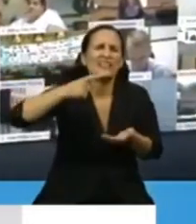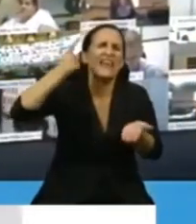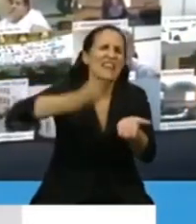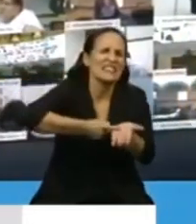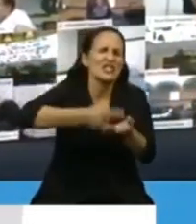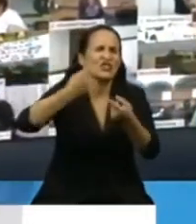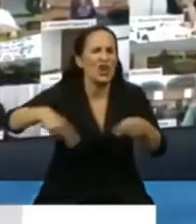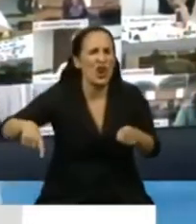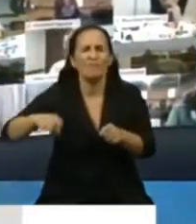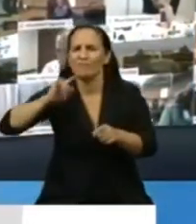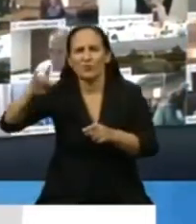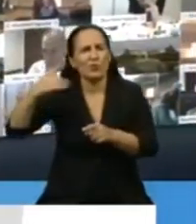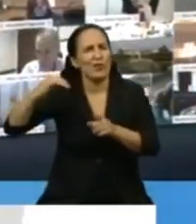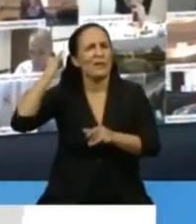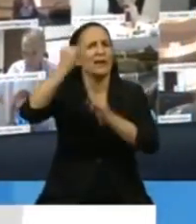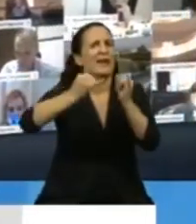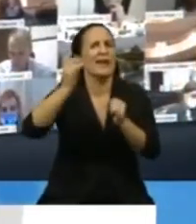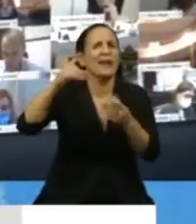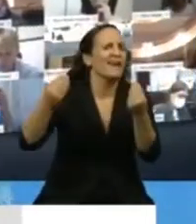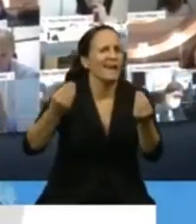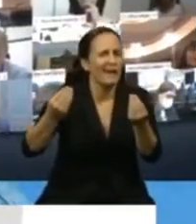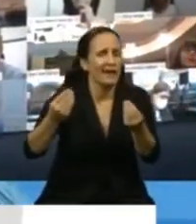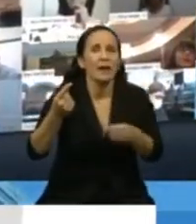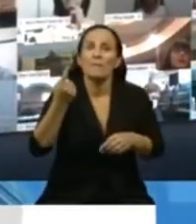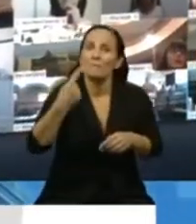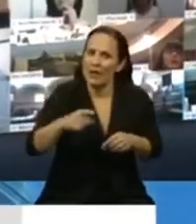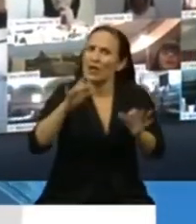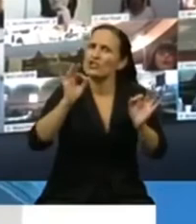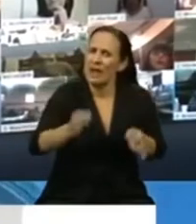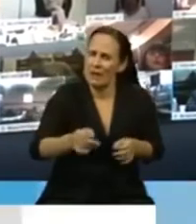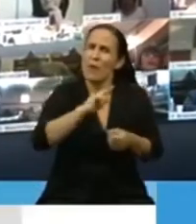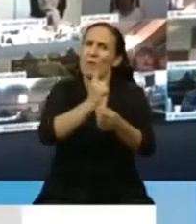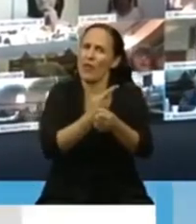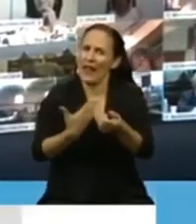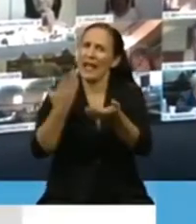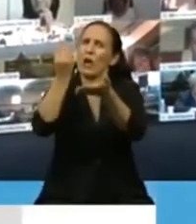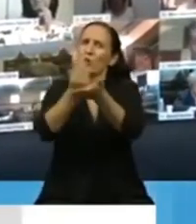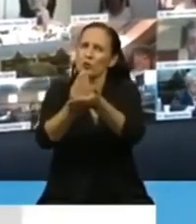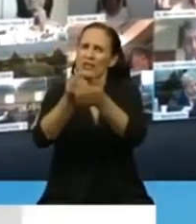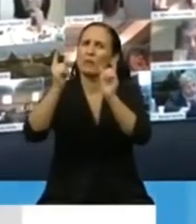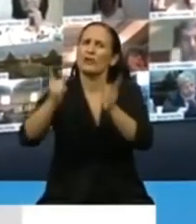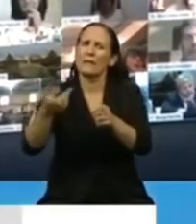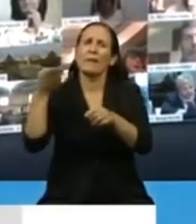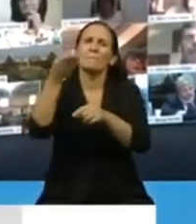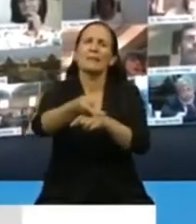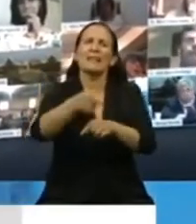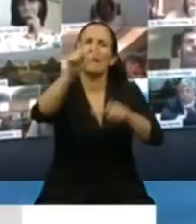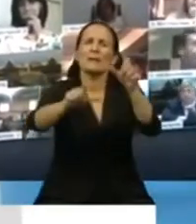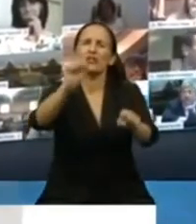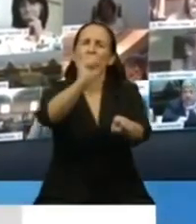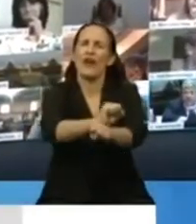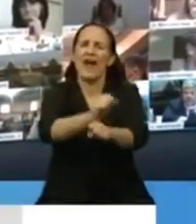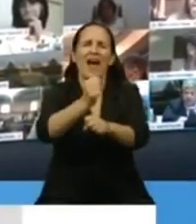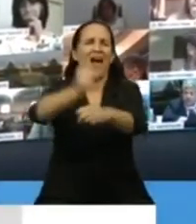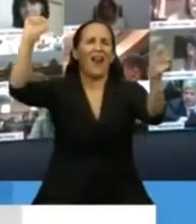explicaciones correspondientes. Pero también es cierto que altos funcionarios del Poder Ejecutivo pedían escarcelaciones de aquellos que son